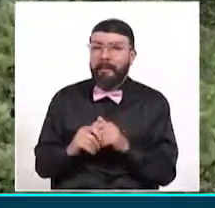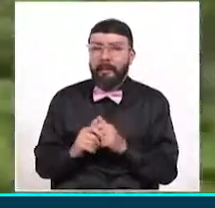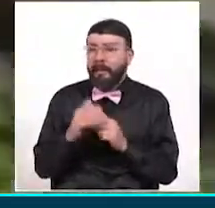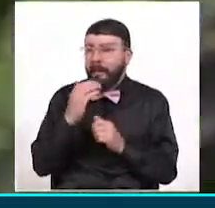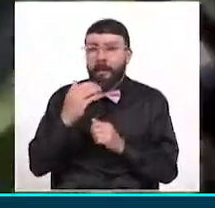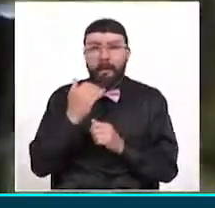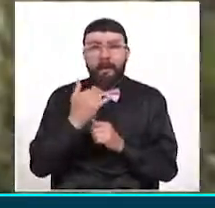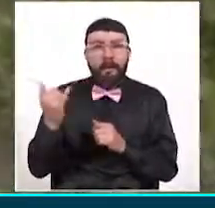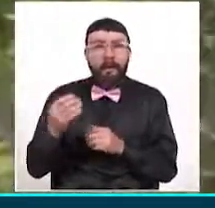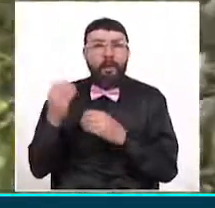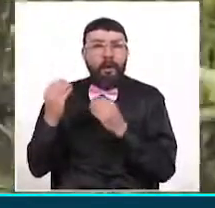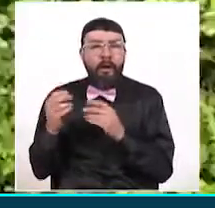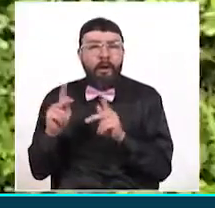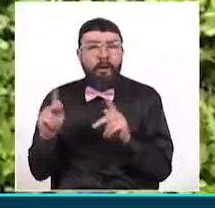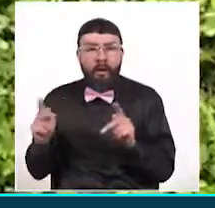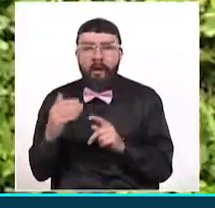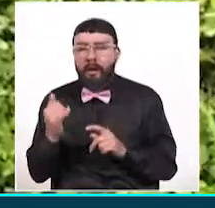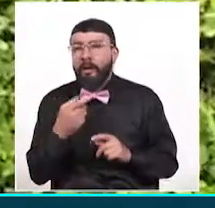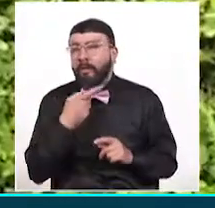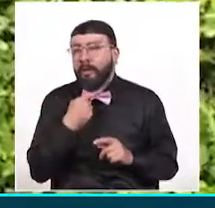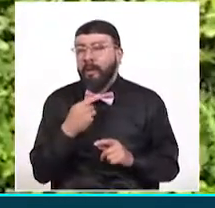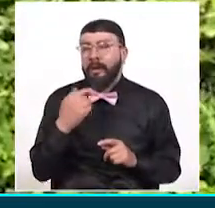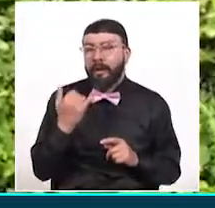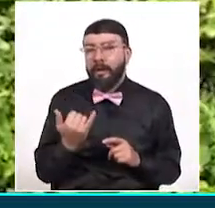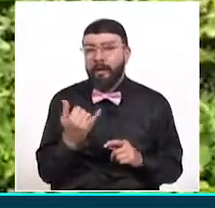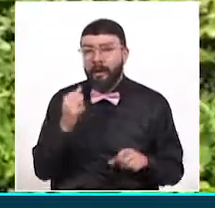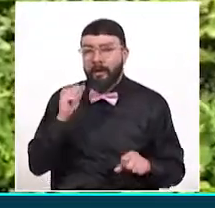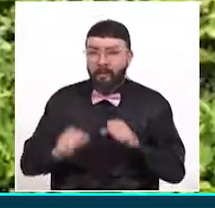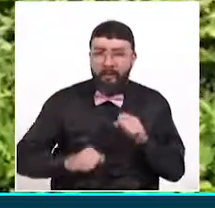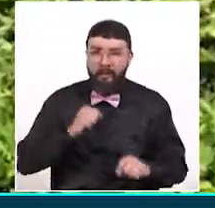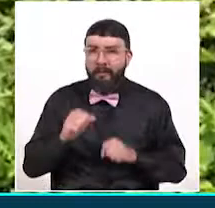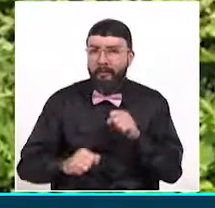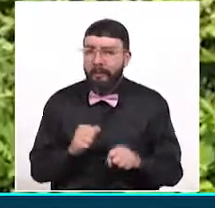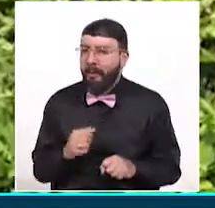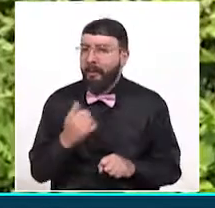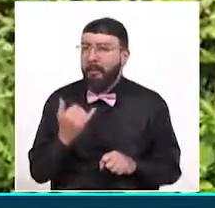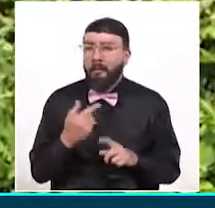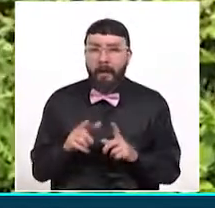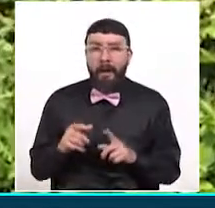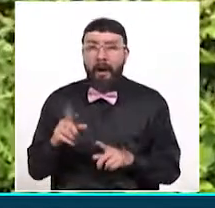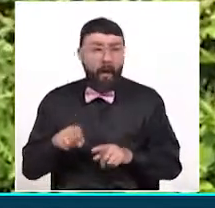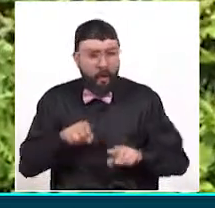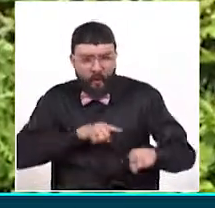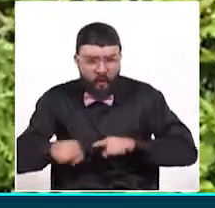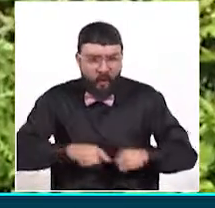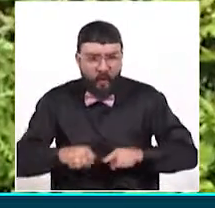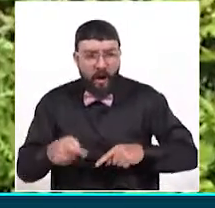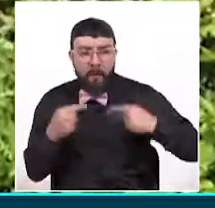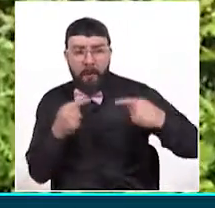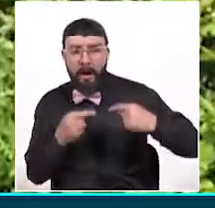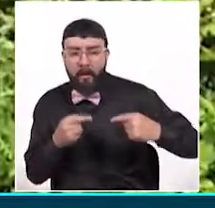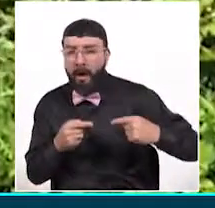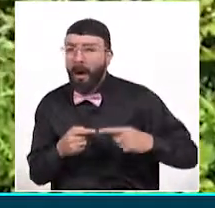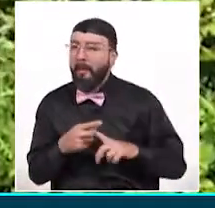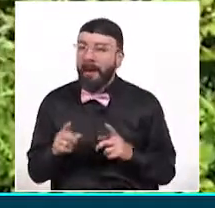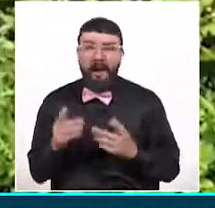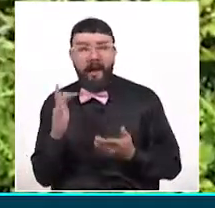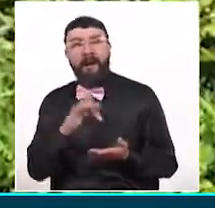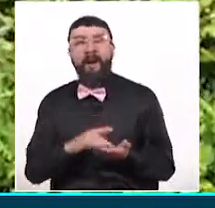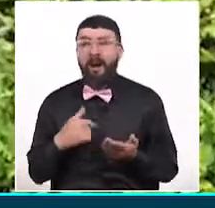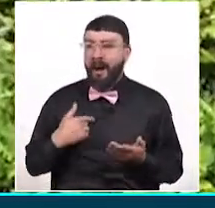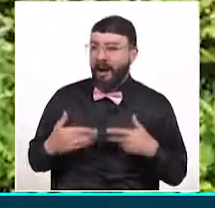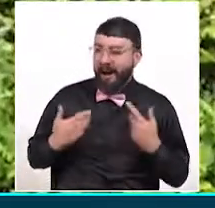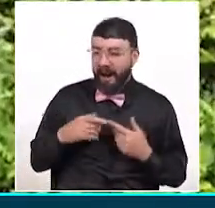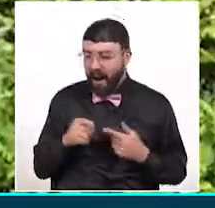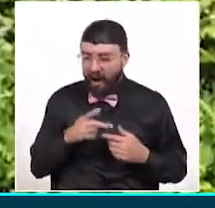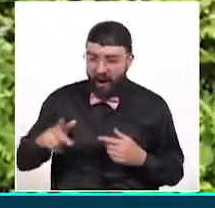mucha gente que le gusta montar en bicicleta. Y hay mucha gente que va a los eventos, carreras o competencias por el simple hecho de que las pistas